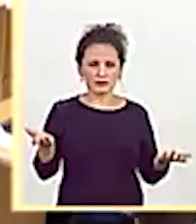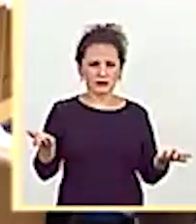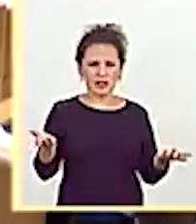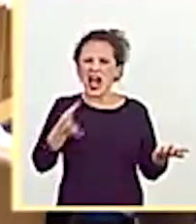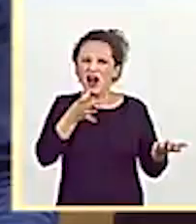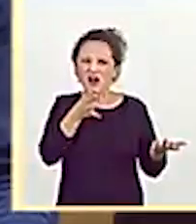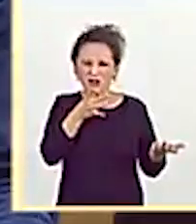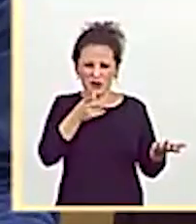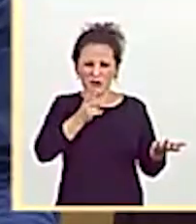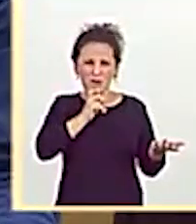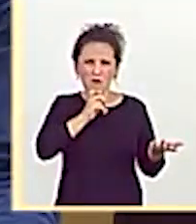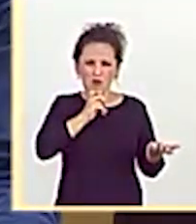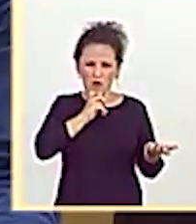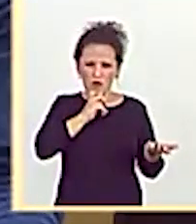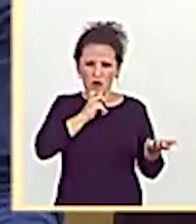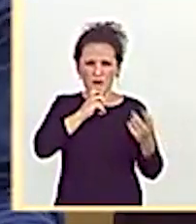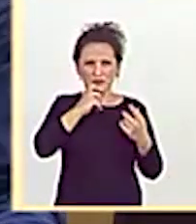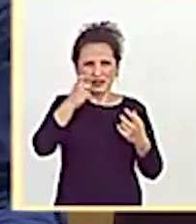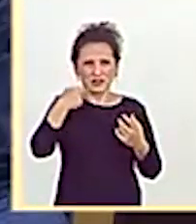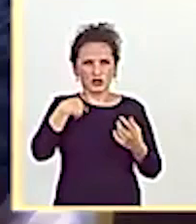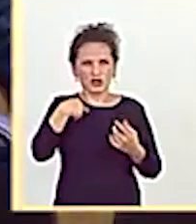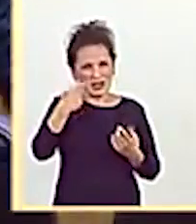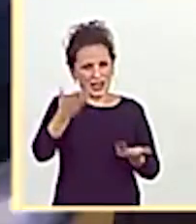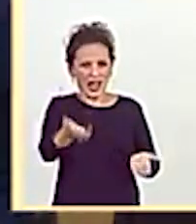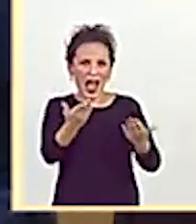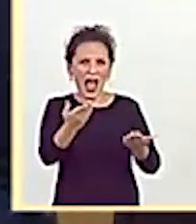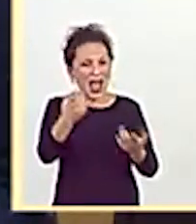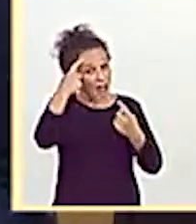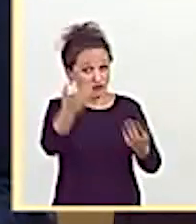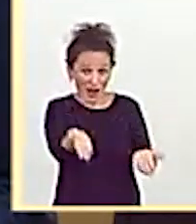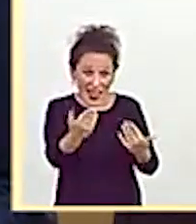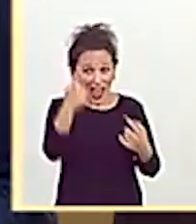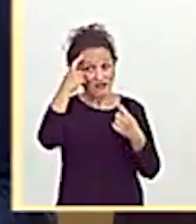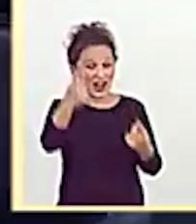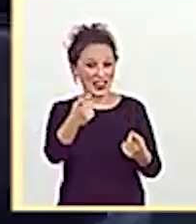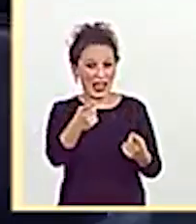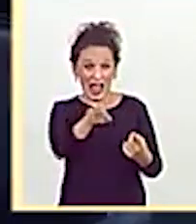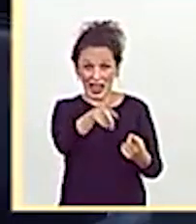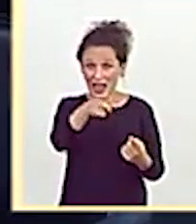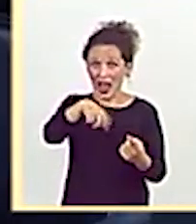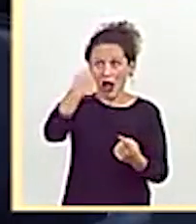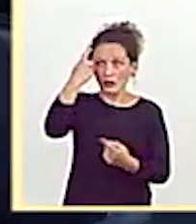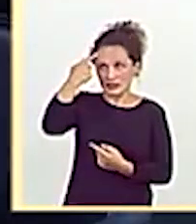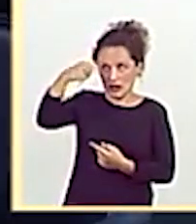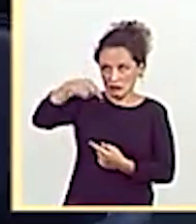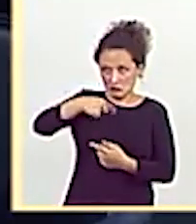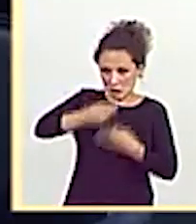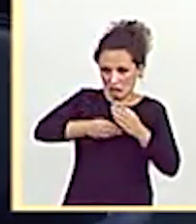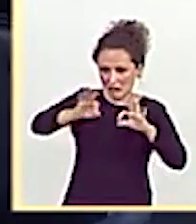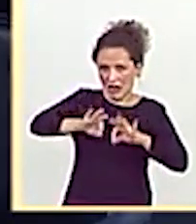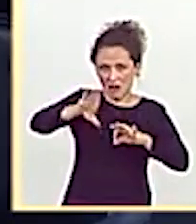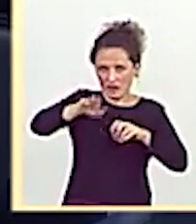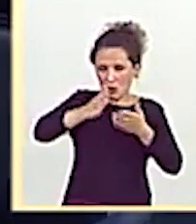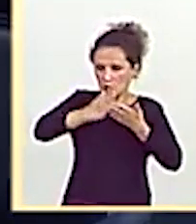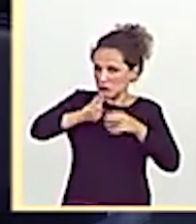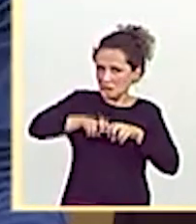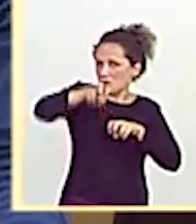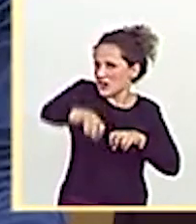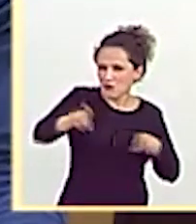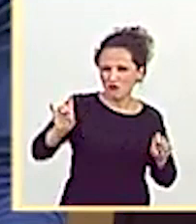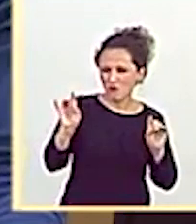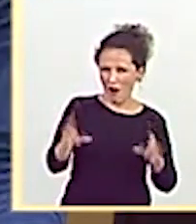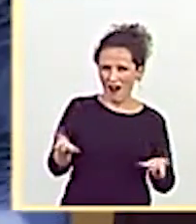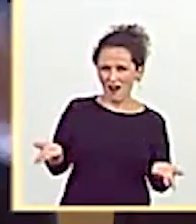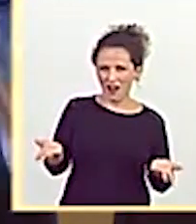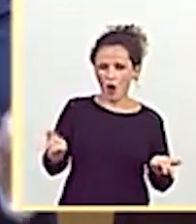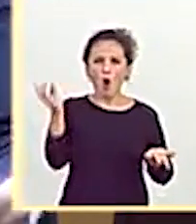¿Con qué criterio o con qué fuerza moral voy a exigir yo a un alumno que se esfuerce si va a pasar de curso igualmente? ¿Con qué criterio voy a exigir a un alumno que se emplee,